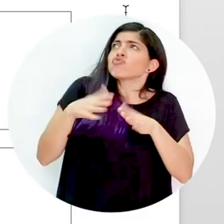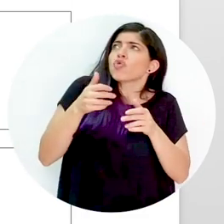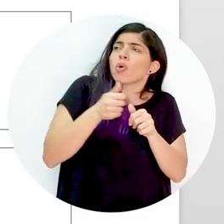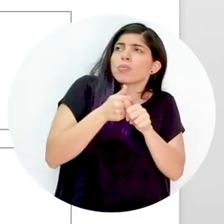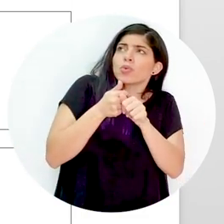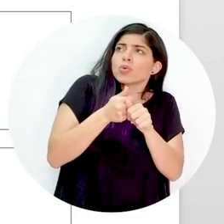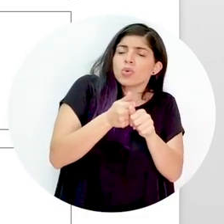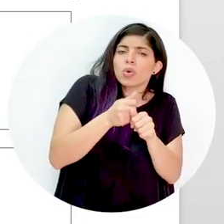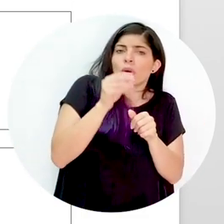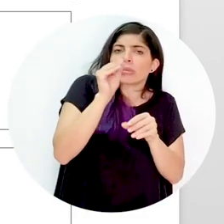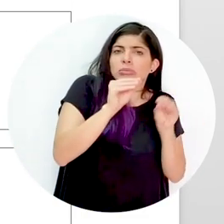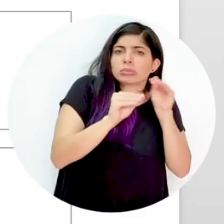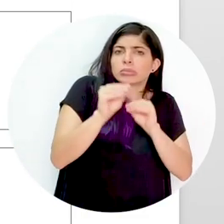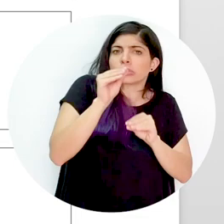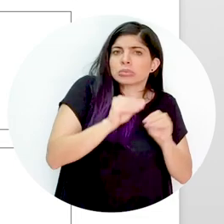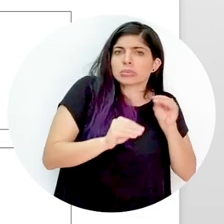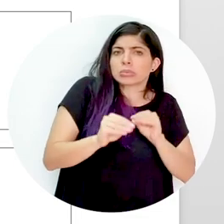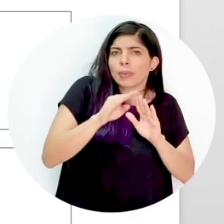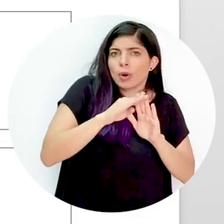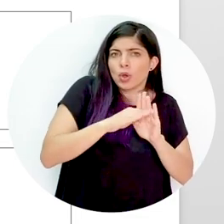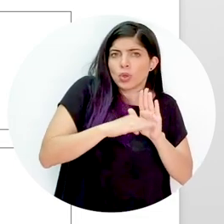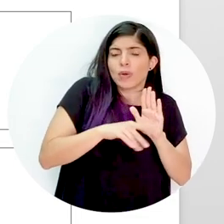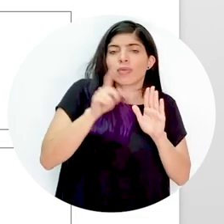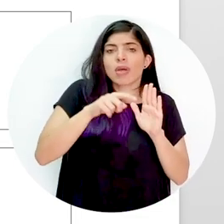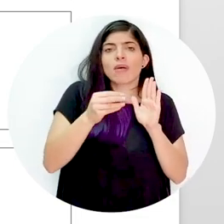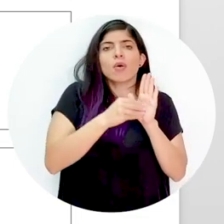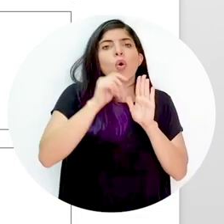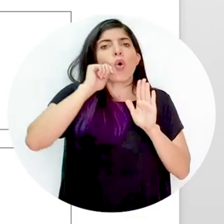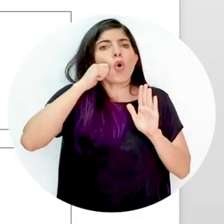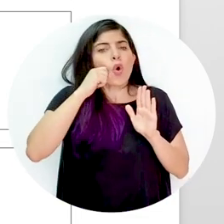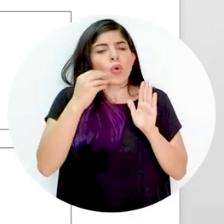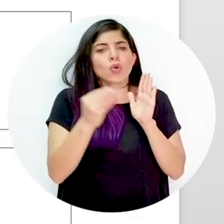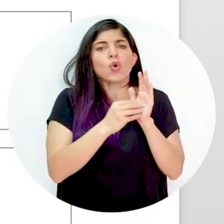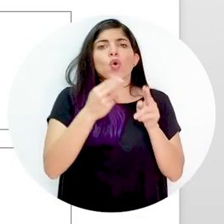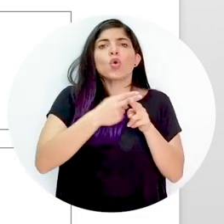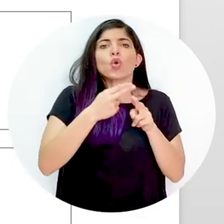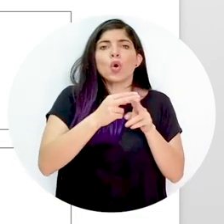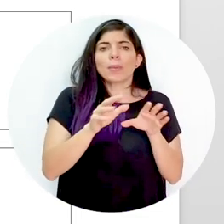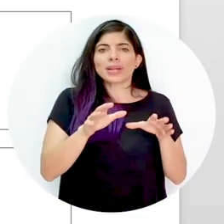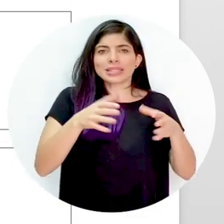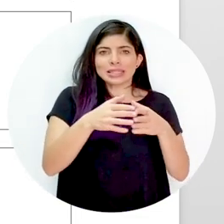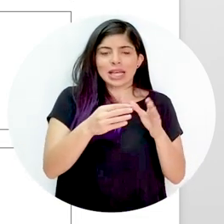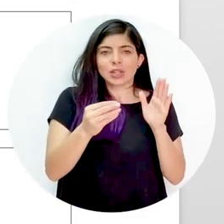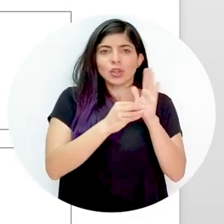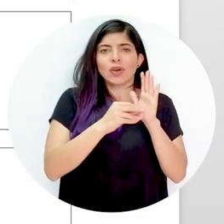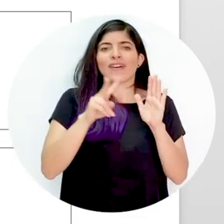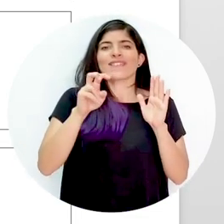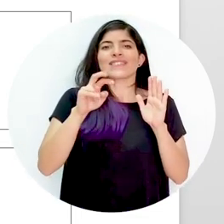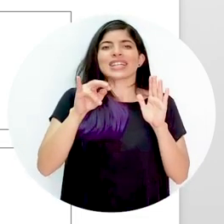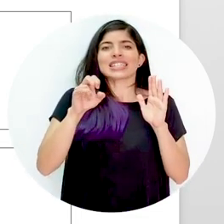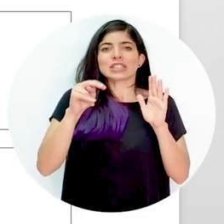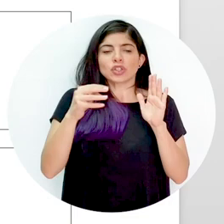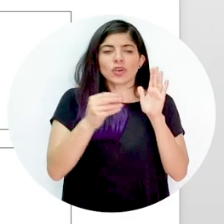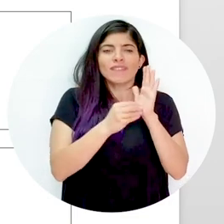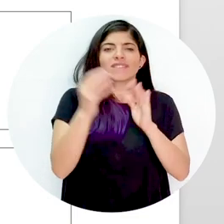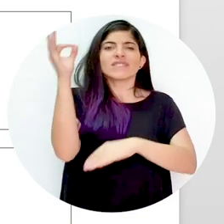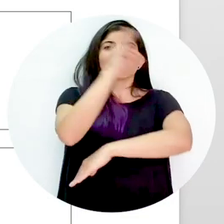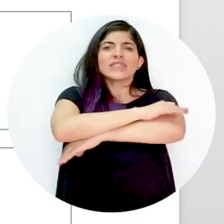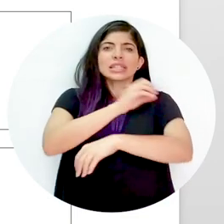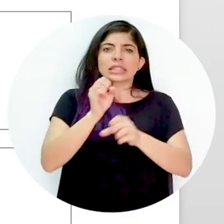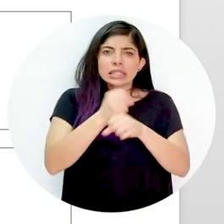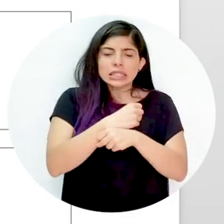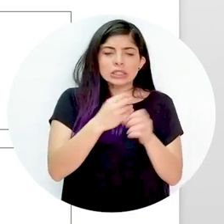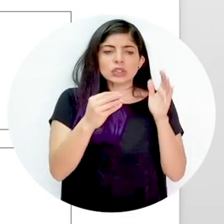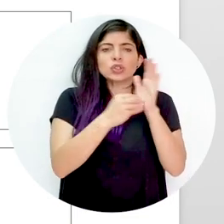protocolo. En esta, se debe colocar el código, nombre del protocolo sectorial, la versión, fecha de elaboración,